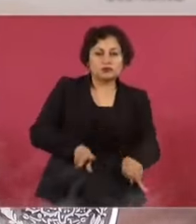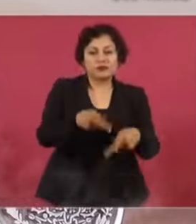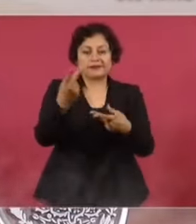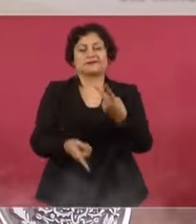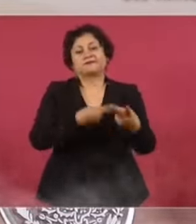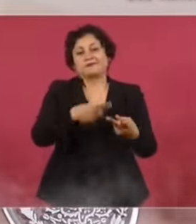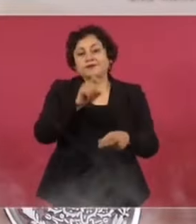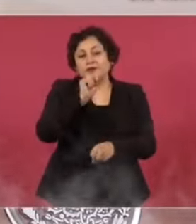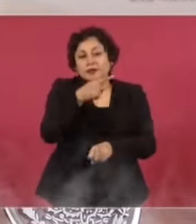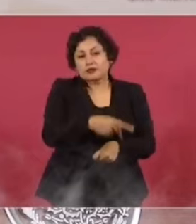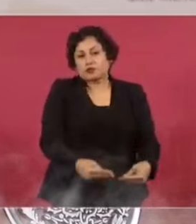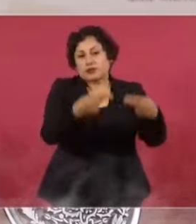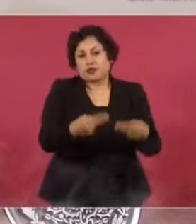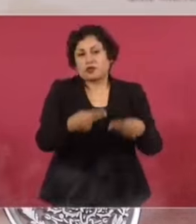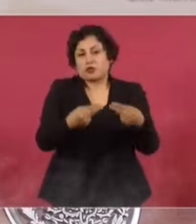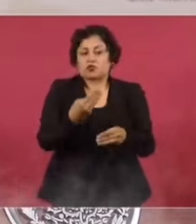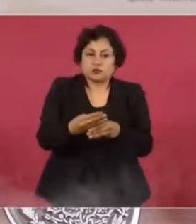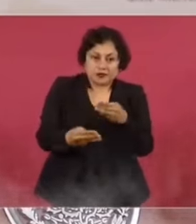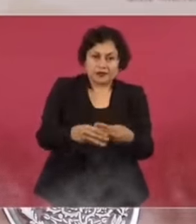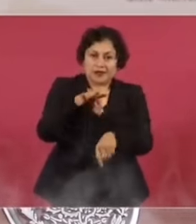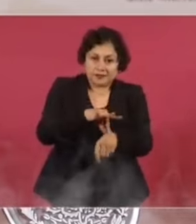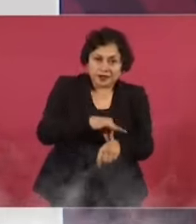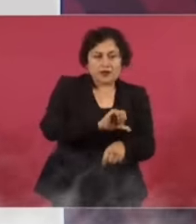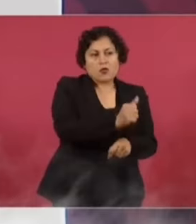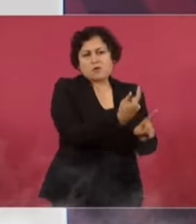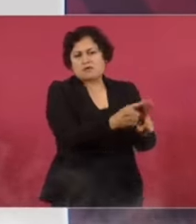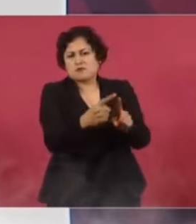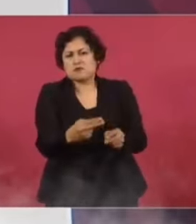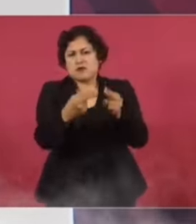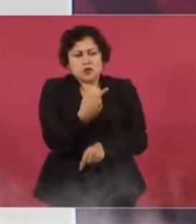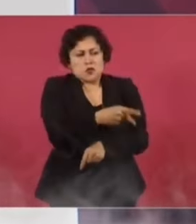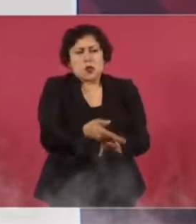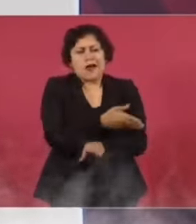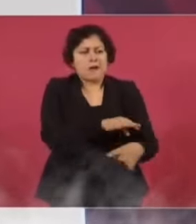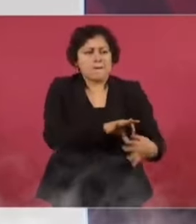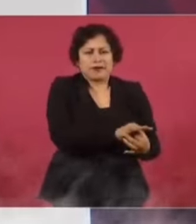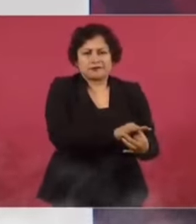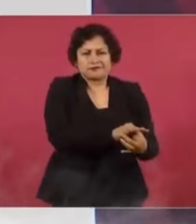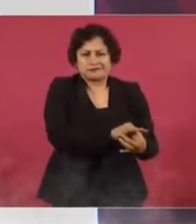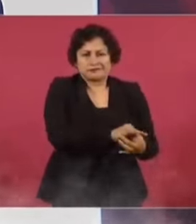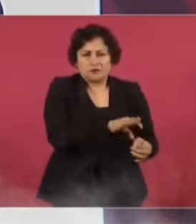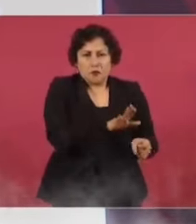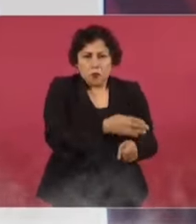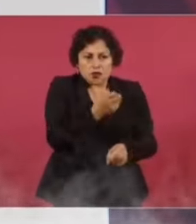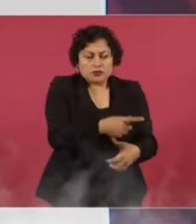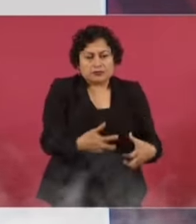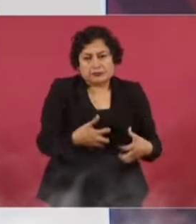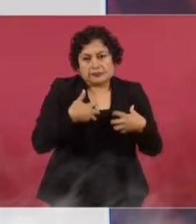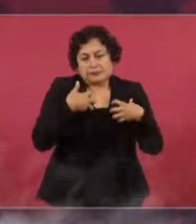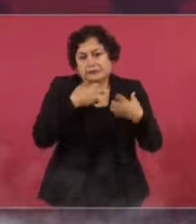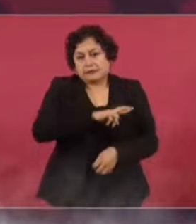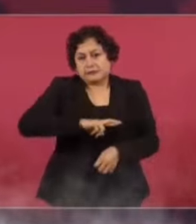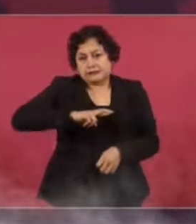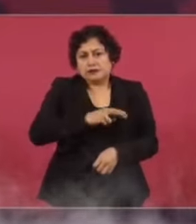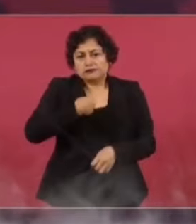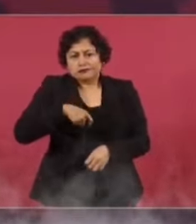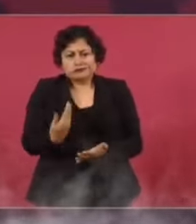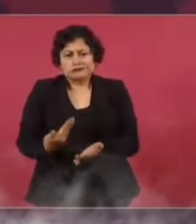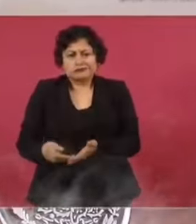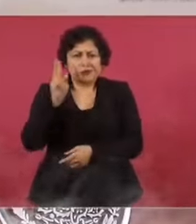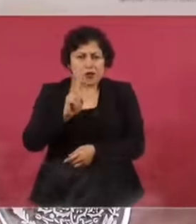materiales médicos y otros negocios. Y tenemos las pruebas. Y están muy molestos y por eso, un día sí y el otro también.